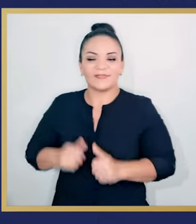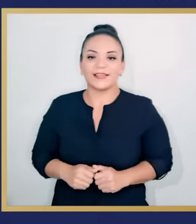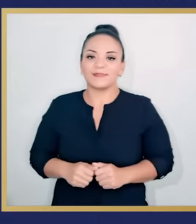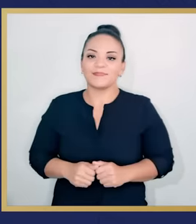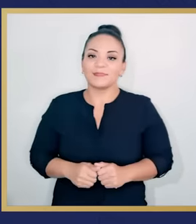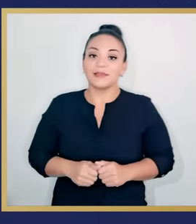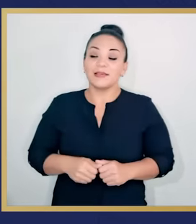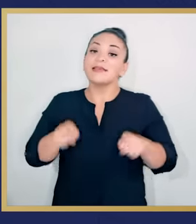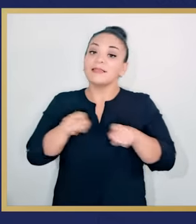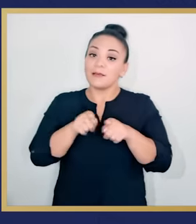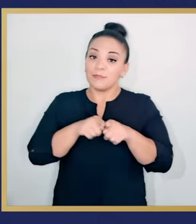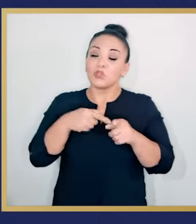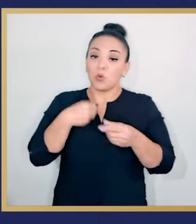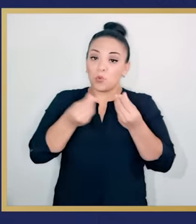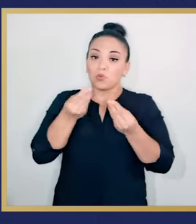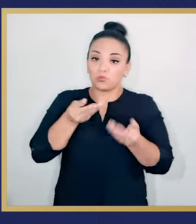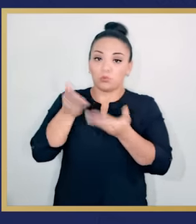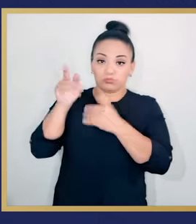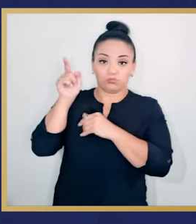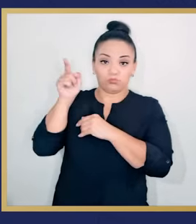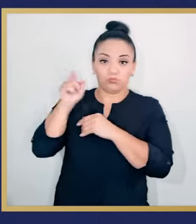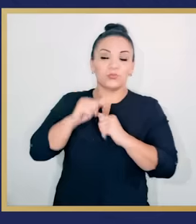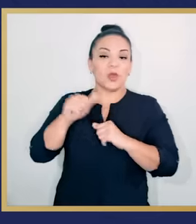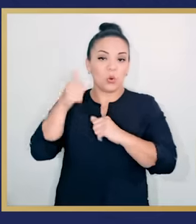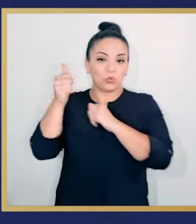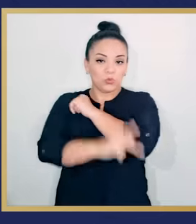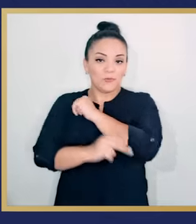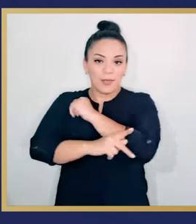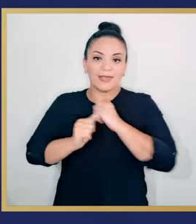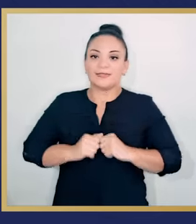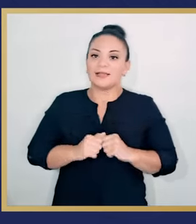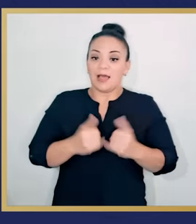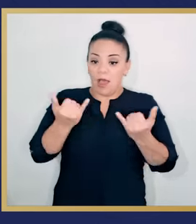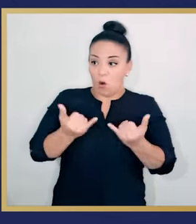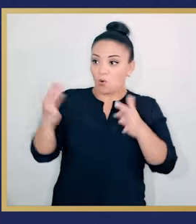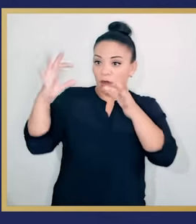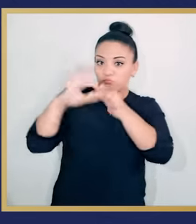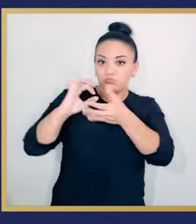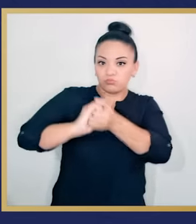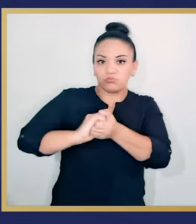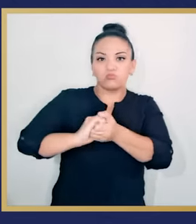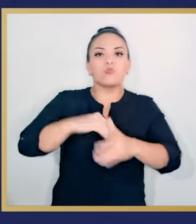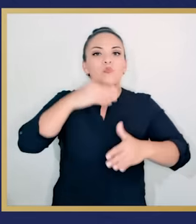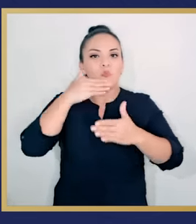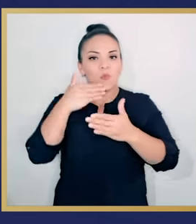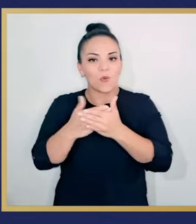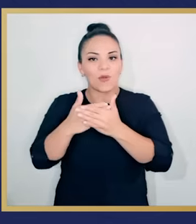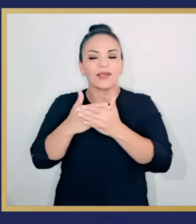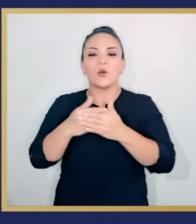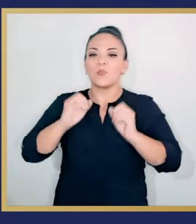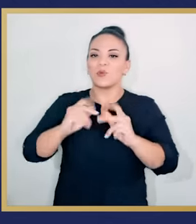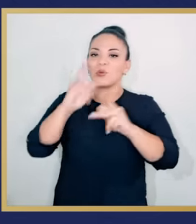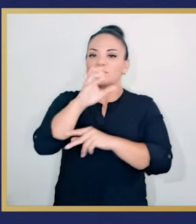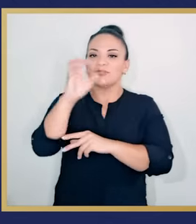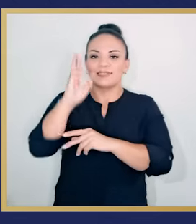café, beneficiador, exportador y tostador, yo creo que es una gran oportunidad para Costa Rica de poder accesar a un mercado